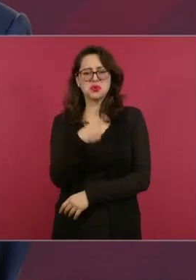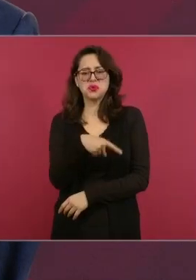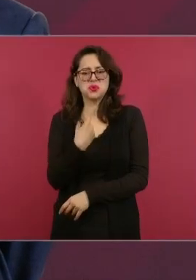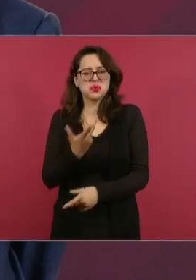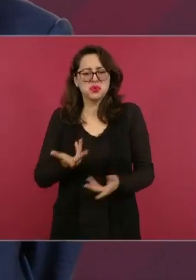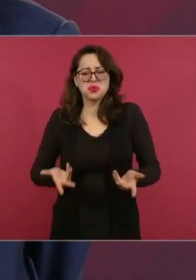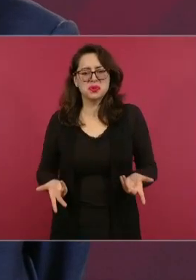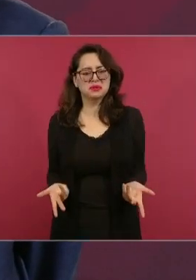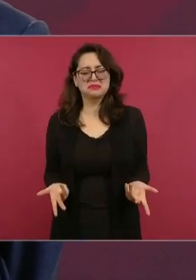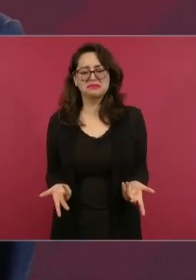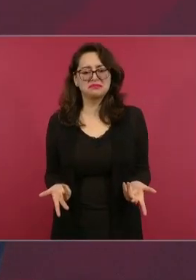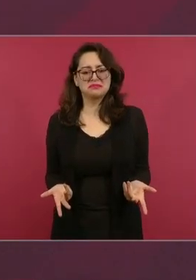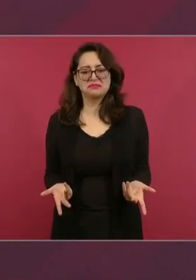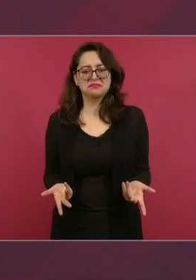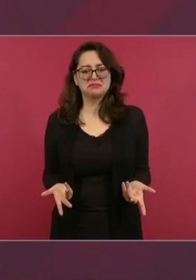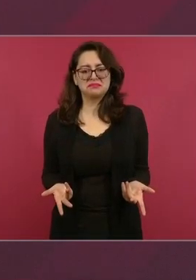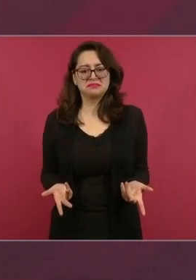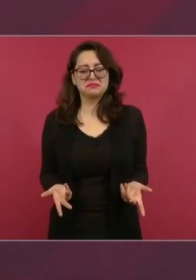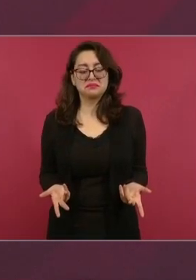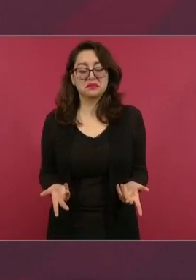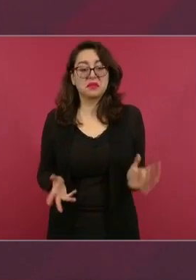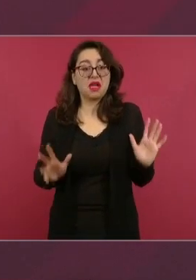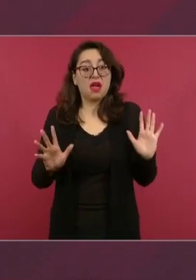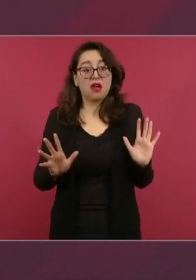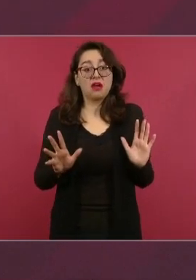pues no habrían problemas,